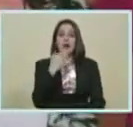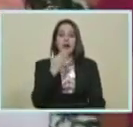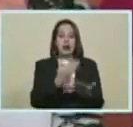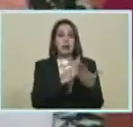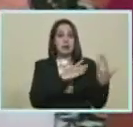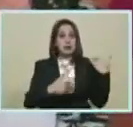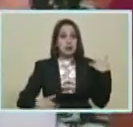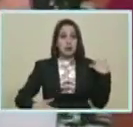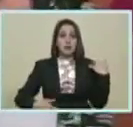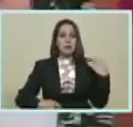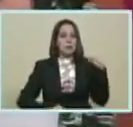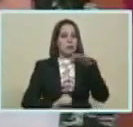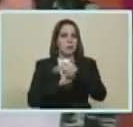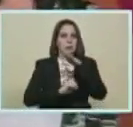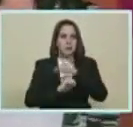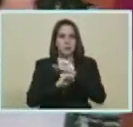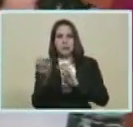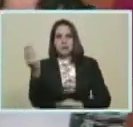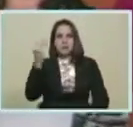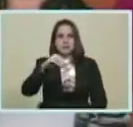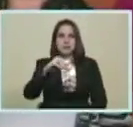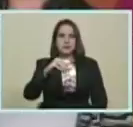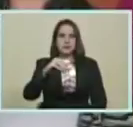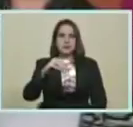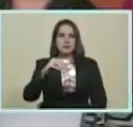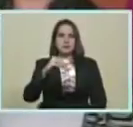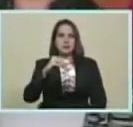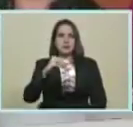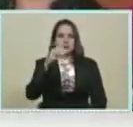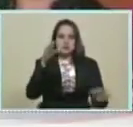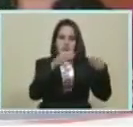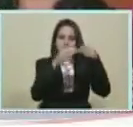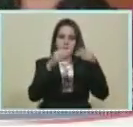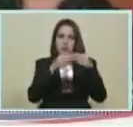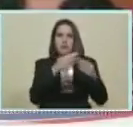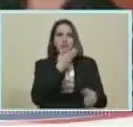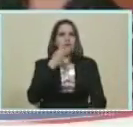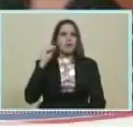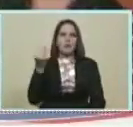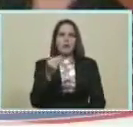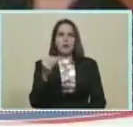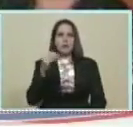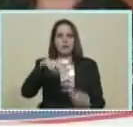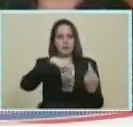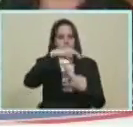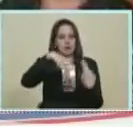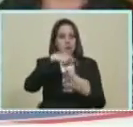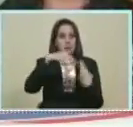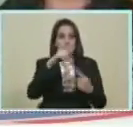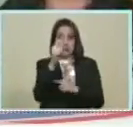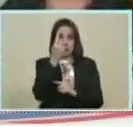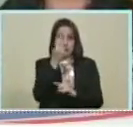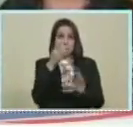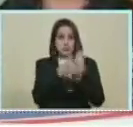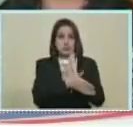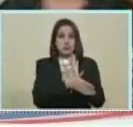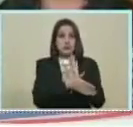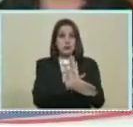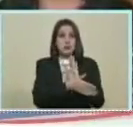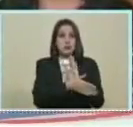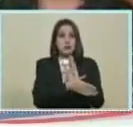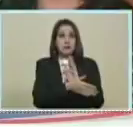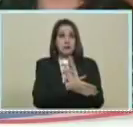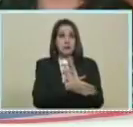Por el gran apoyo Que nos ha sumado Tanto como los brigadistas Como a los jóvenes De esta revolución Primero que nada Presidente